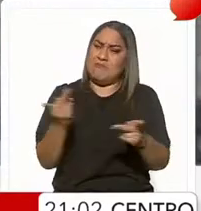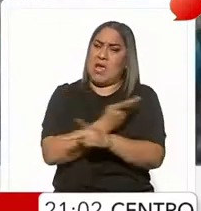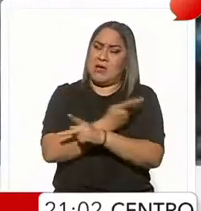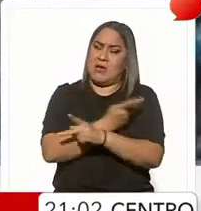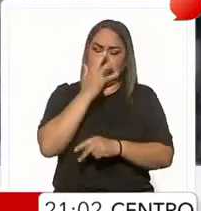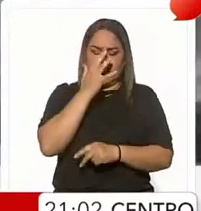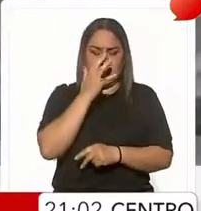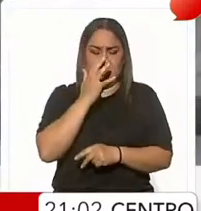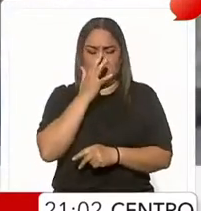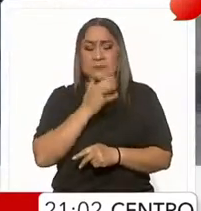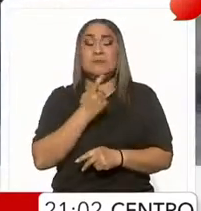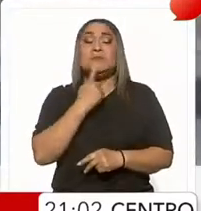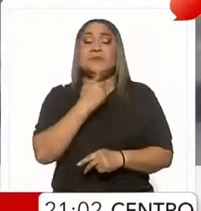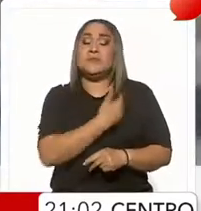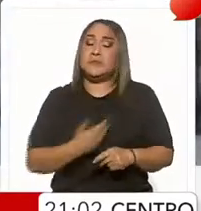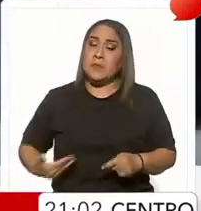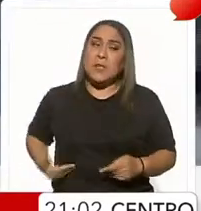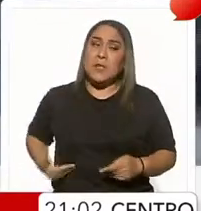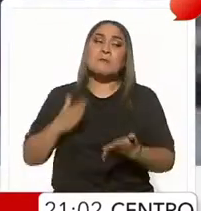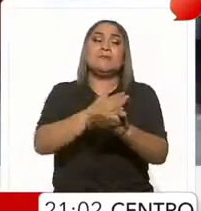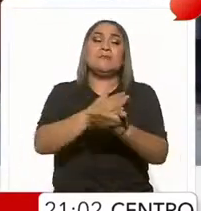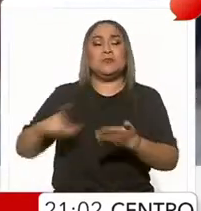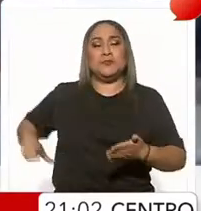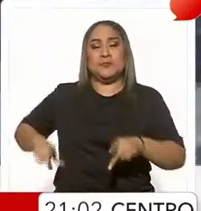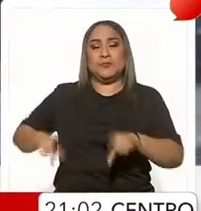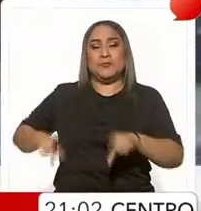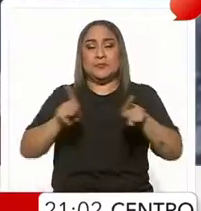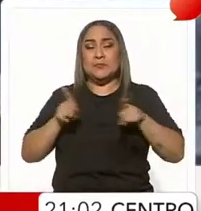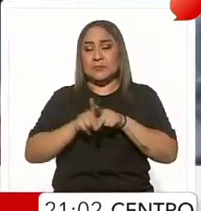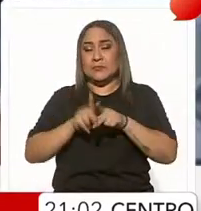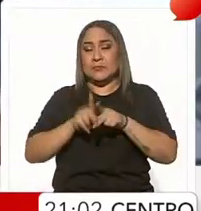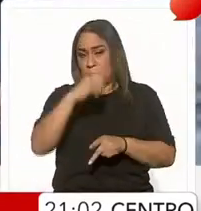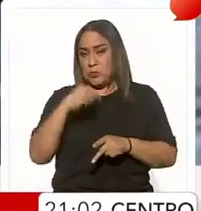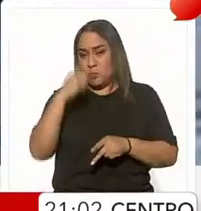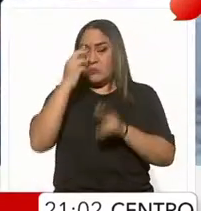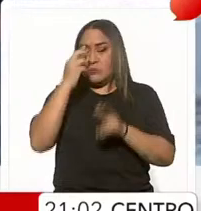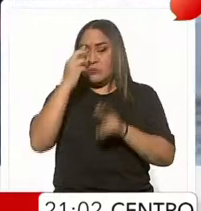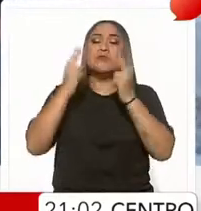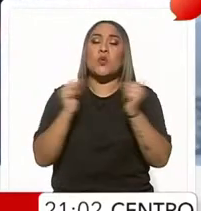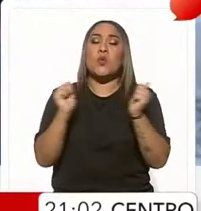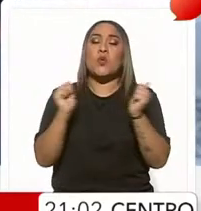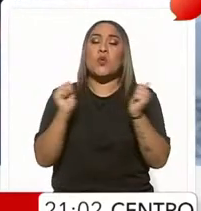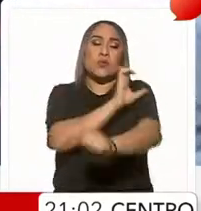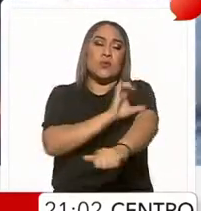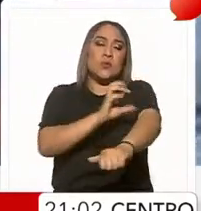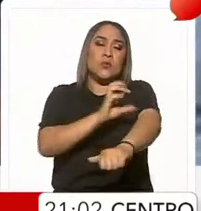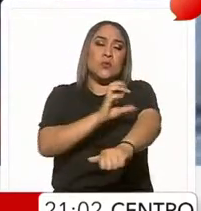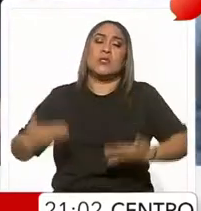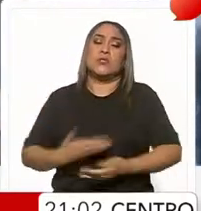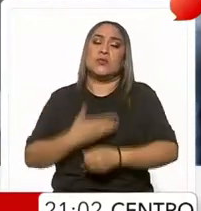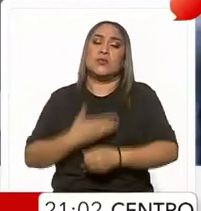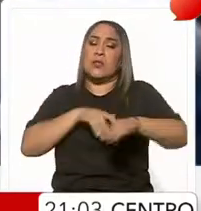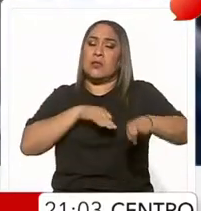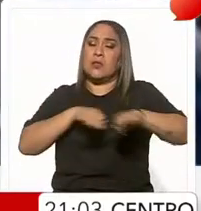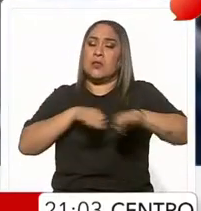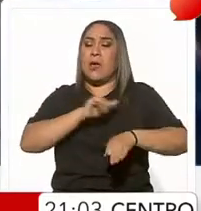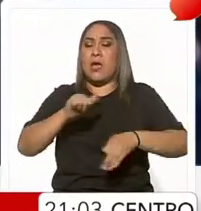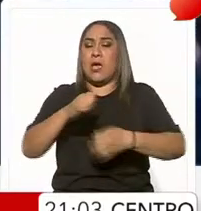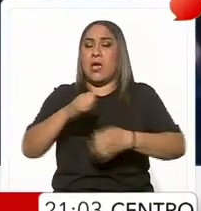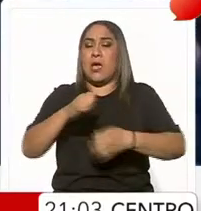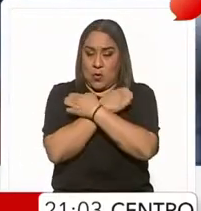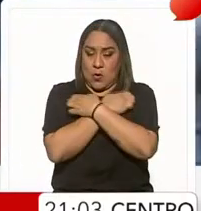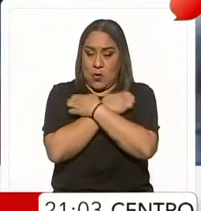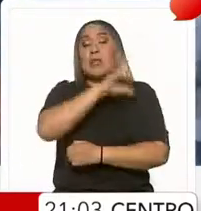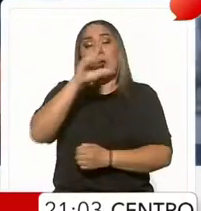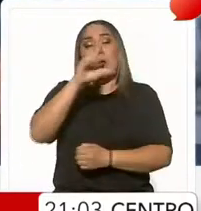El presidente López Obrador se reunió en Palacio Nacional durante tres horas con dirigentes de la Coordinadora Nacional de Trabajadores de la Educación. Al